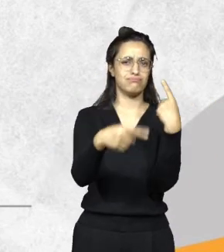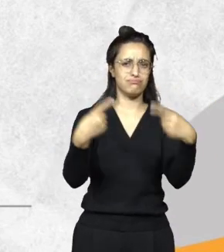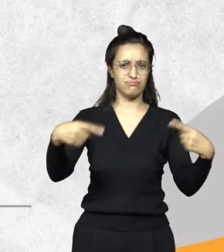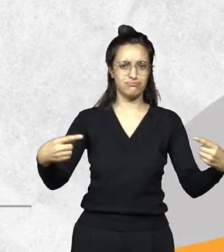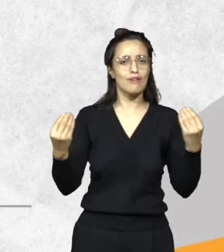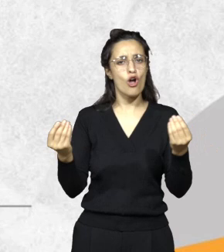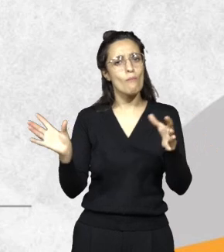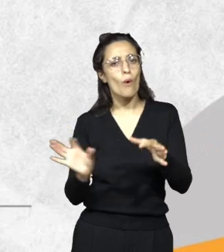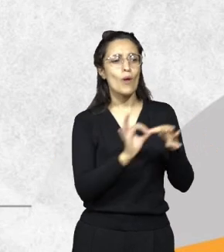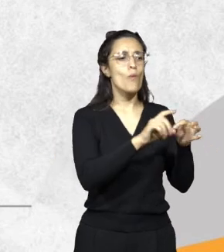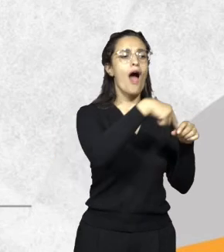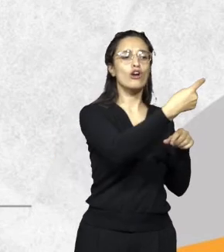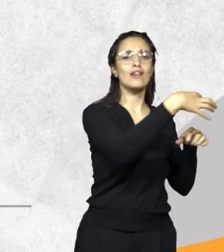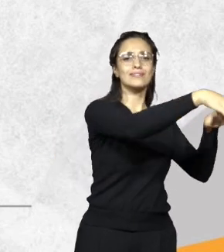función.